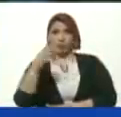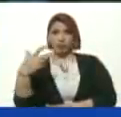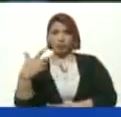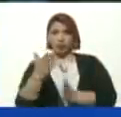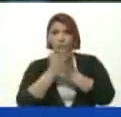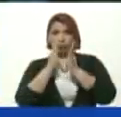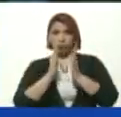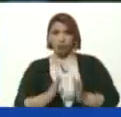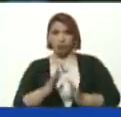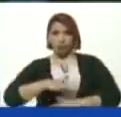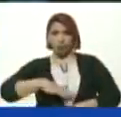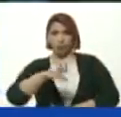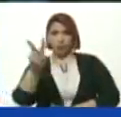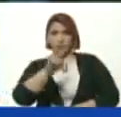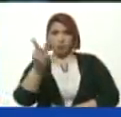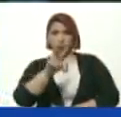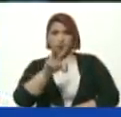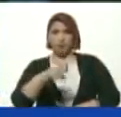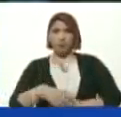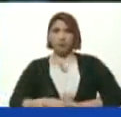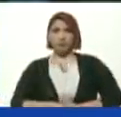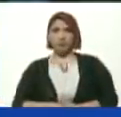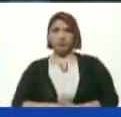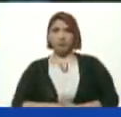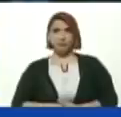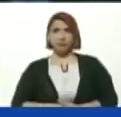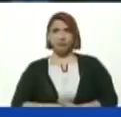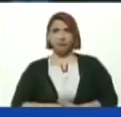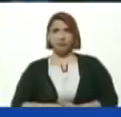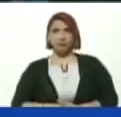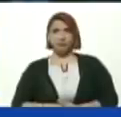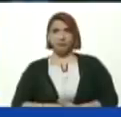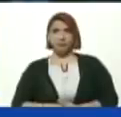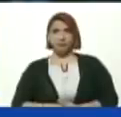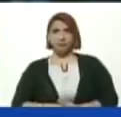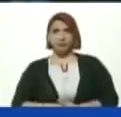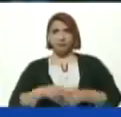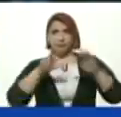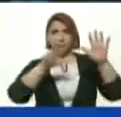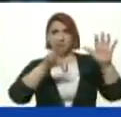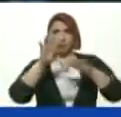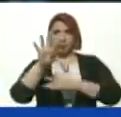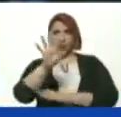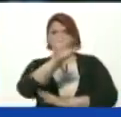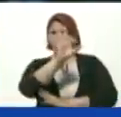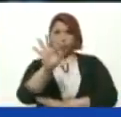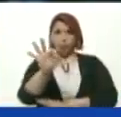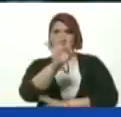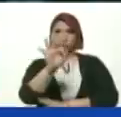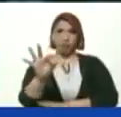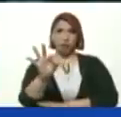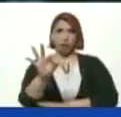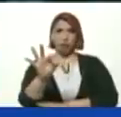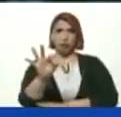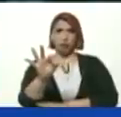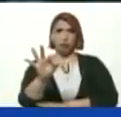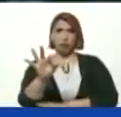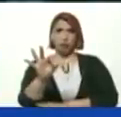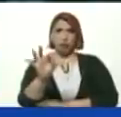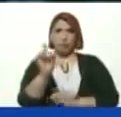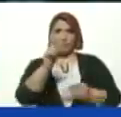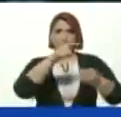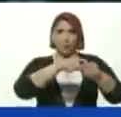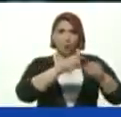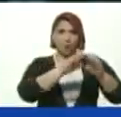Planteles Educativos Del país El 84% Son de la educación